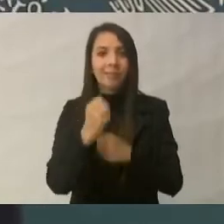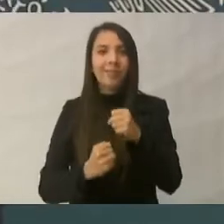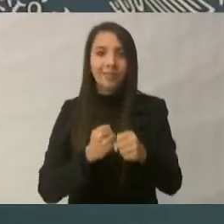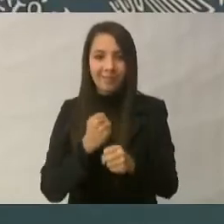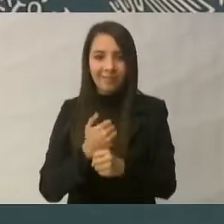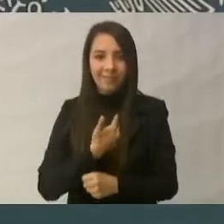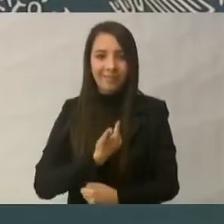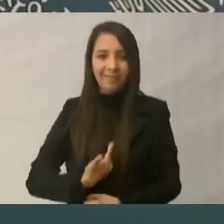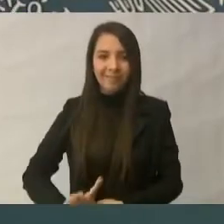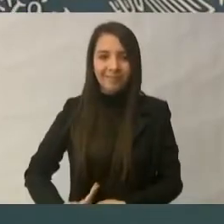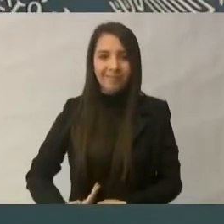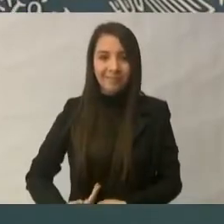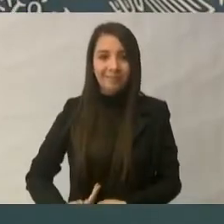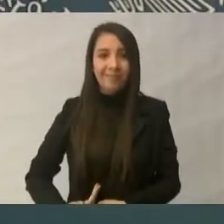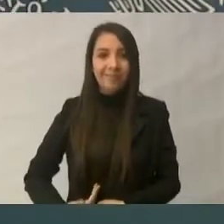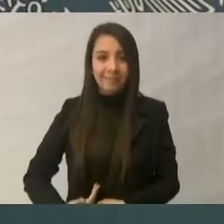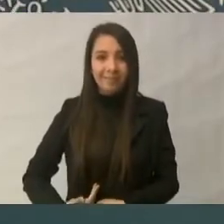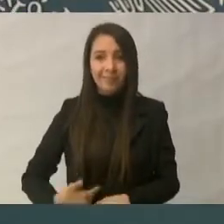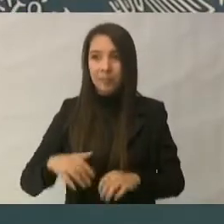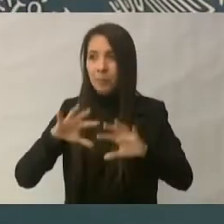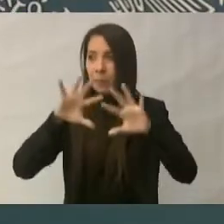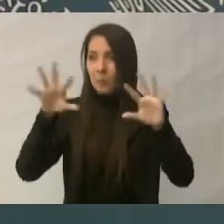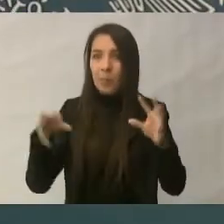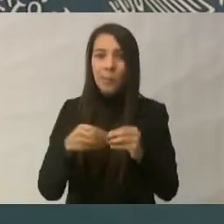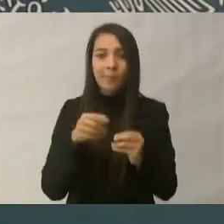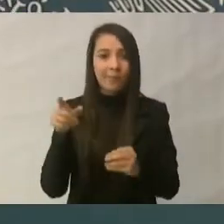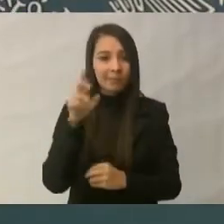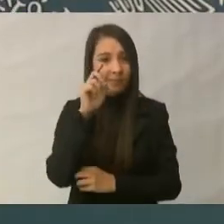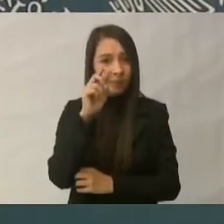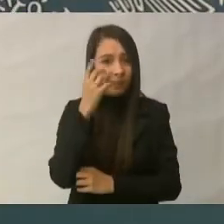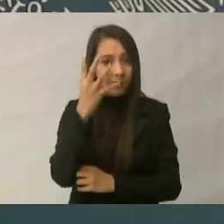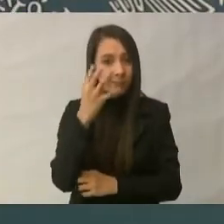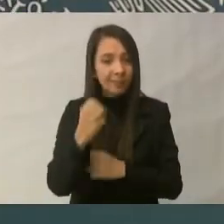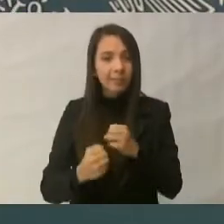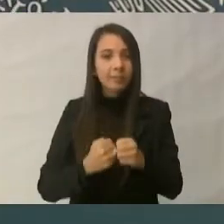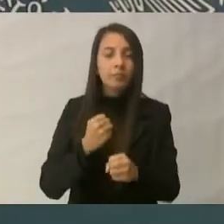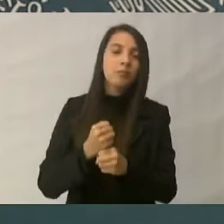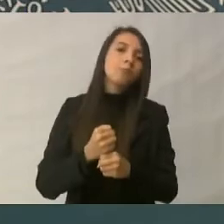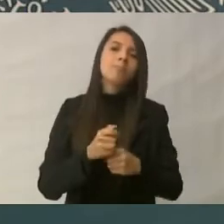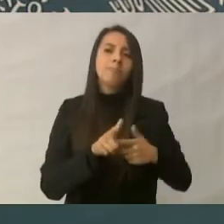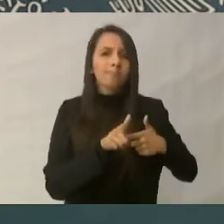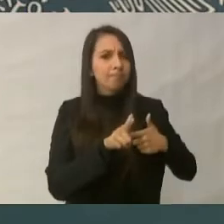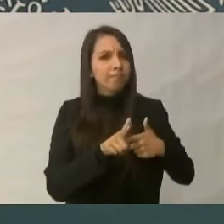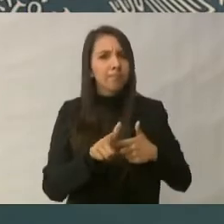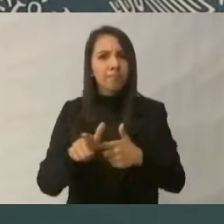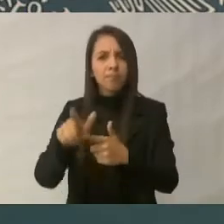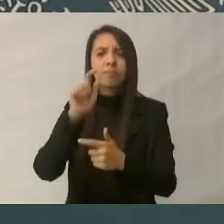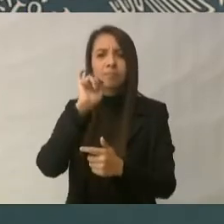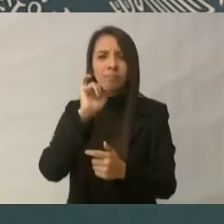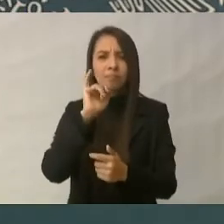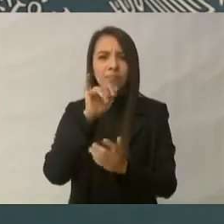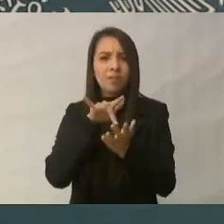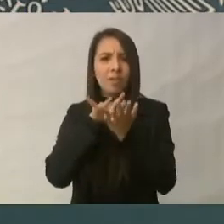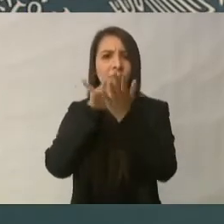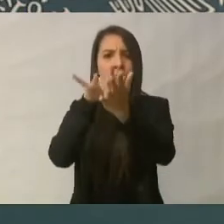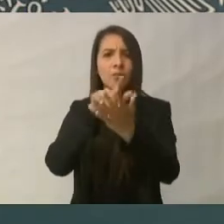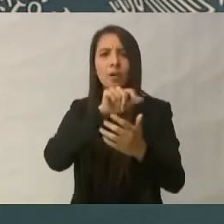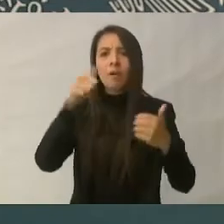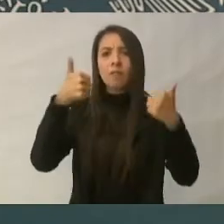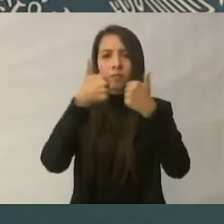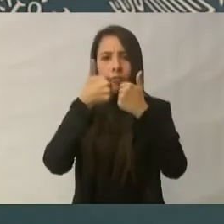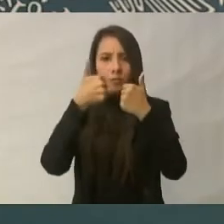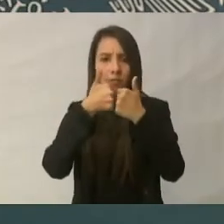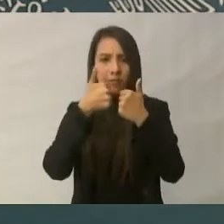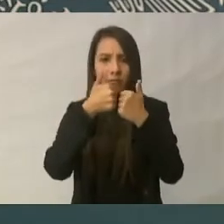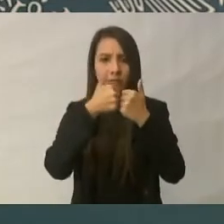34 en total, mantuvo ese plan de apoyo en la frontera.